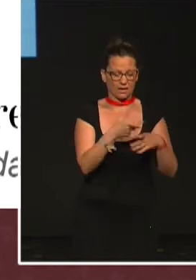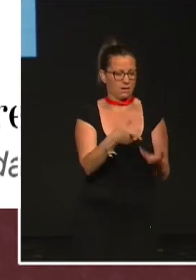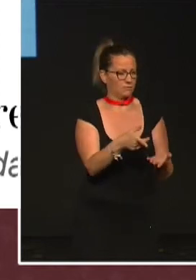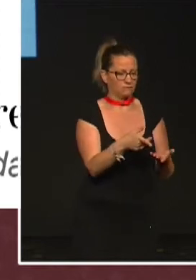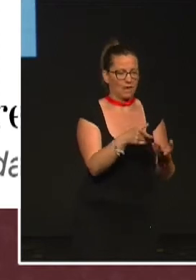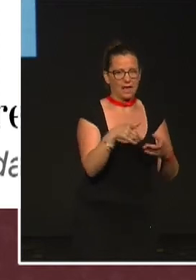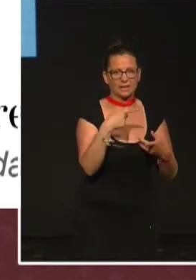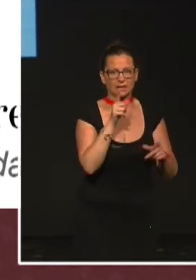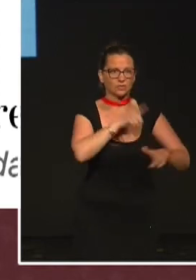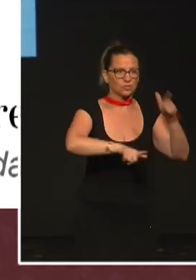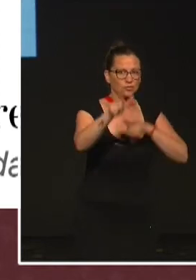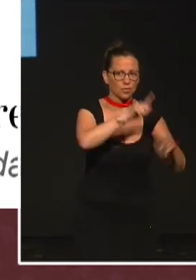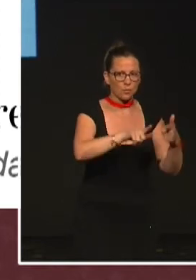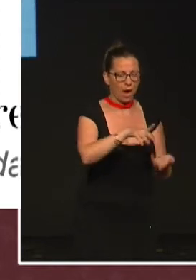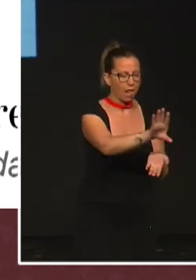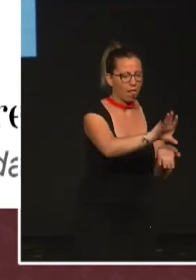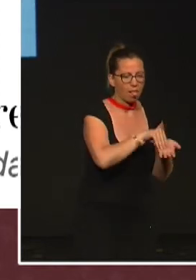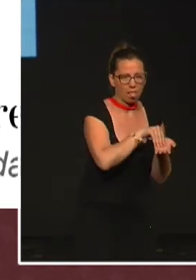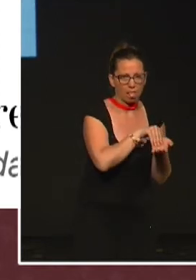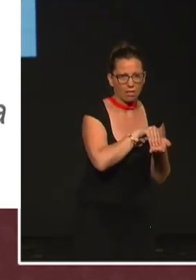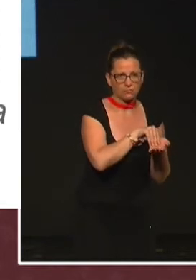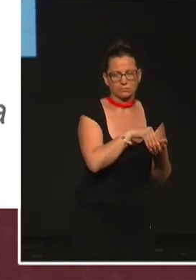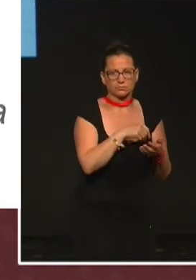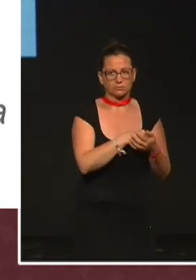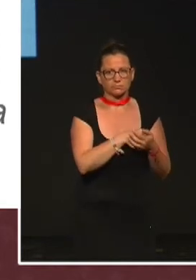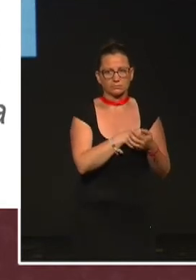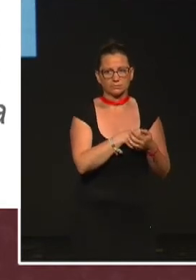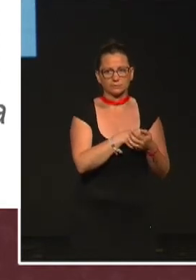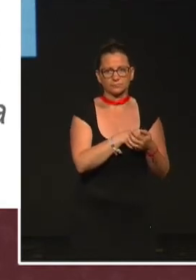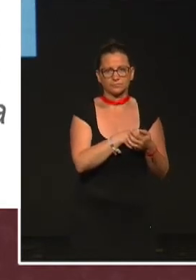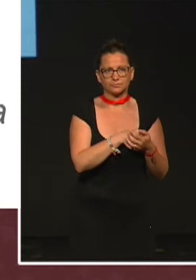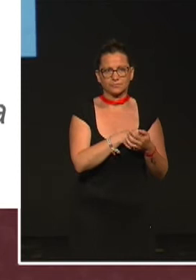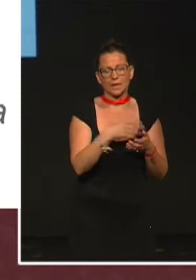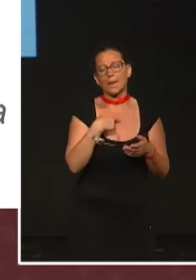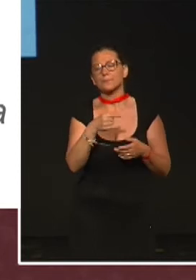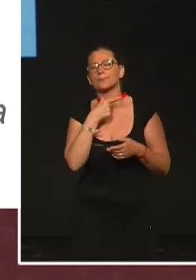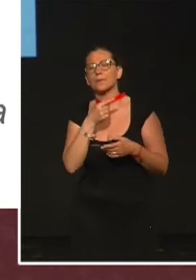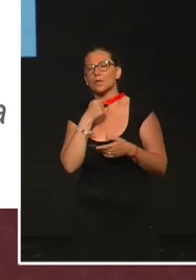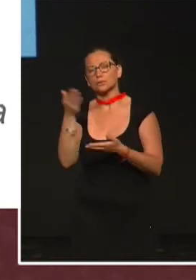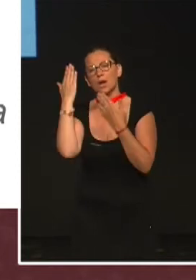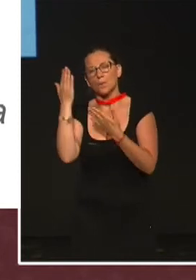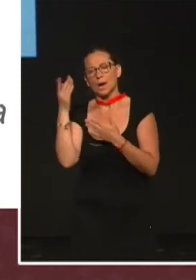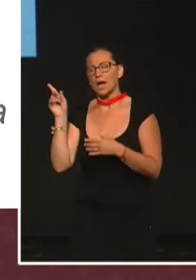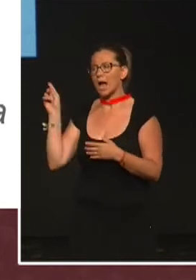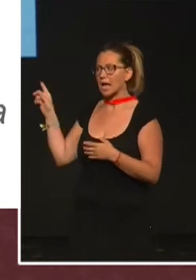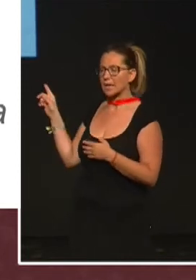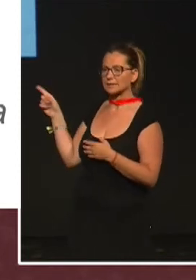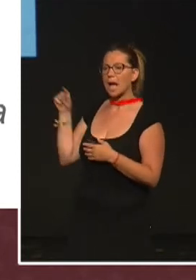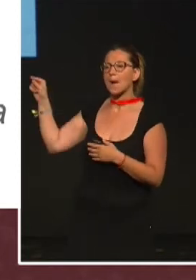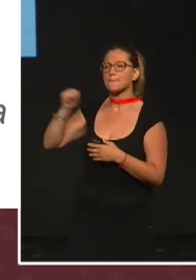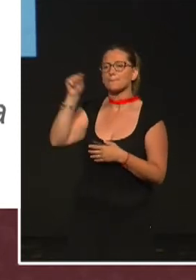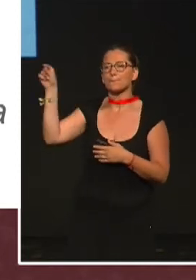y cuando lo recogió en 1832 o cosa así, creo que es. Me gusta mucho también el homenaje que se hace en esta mosca